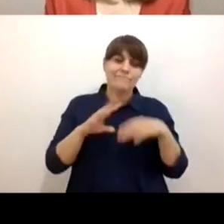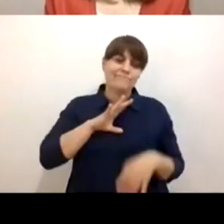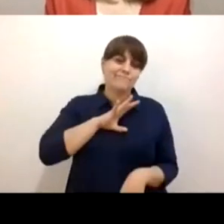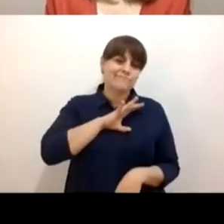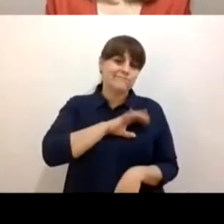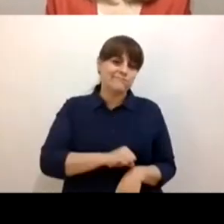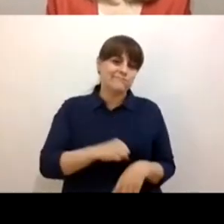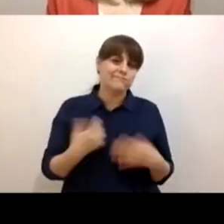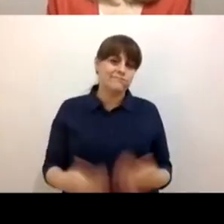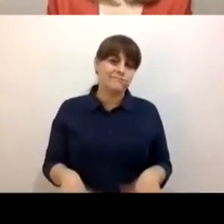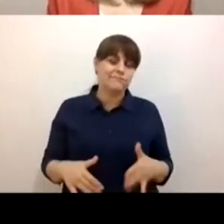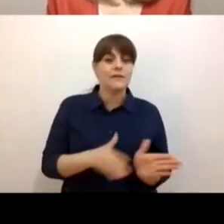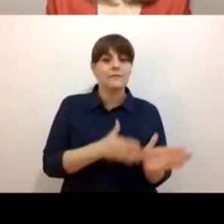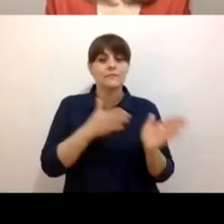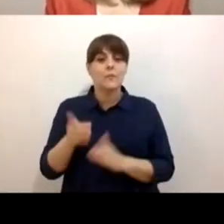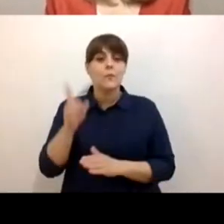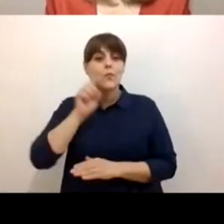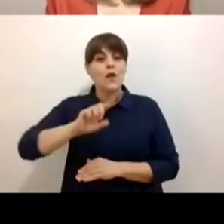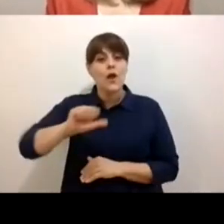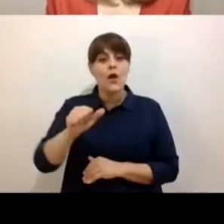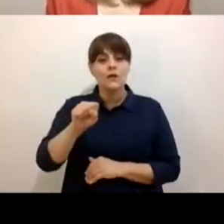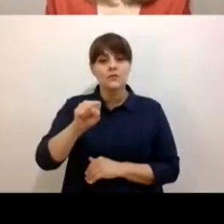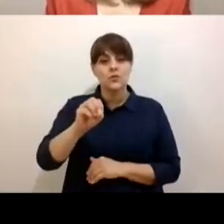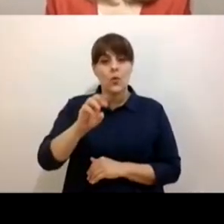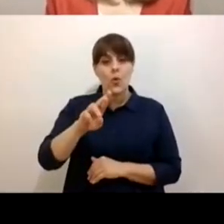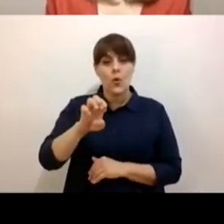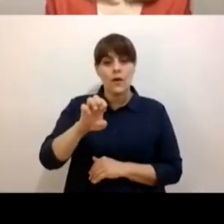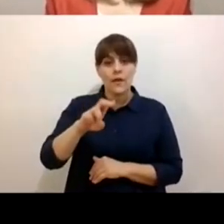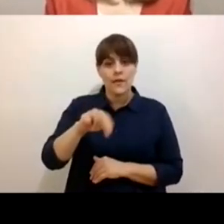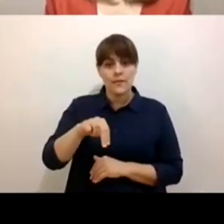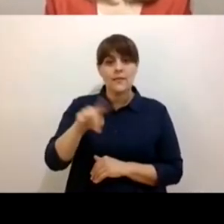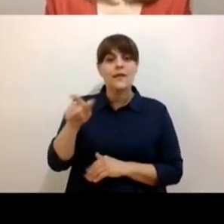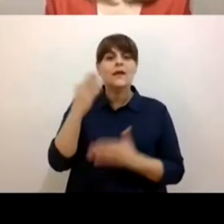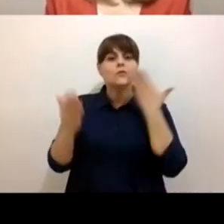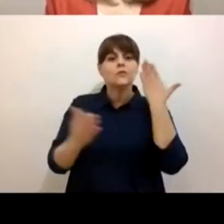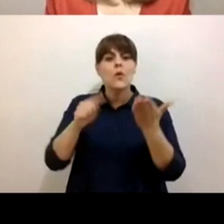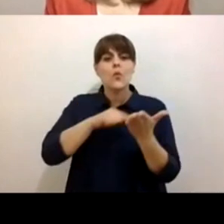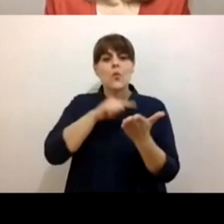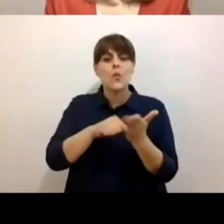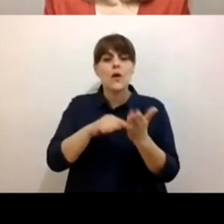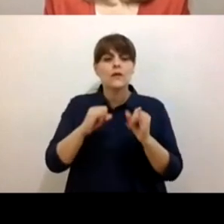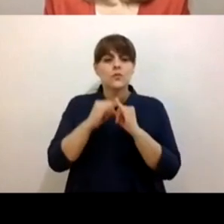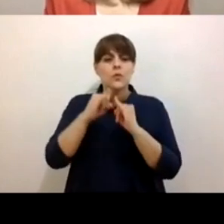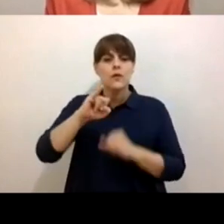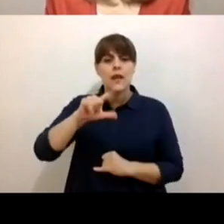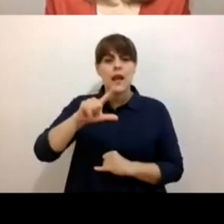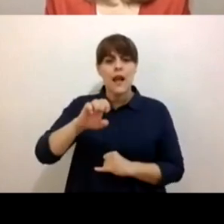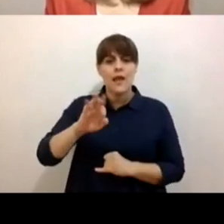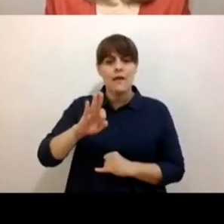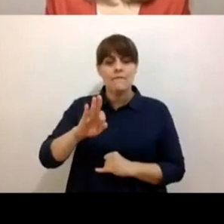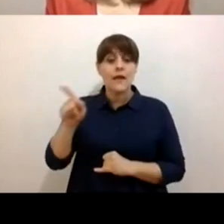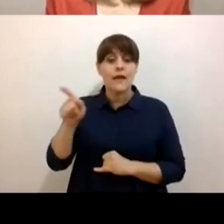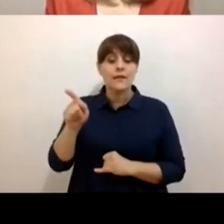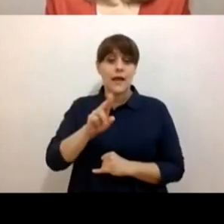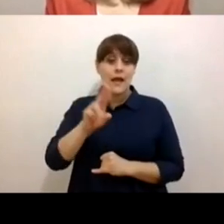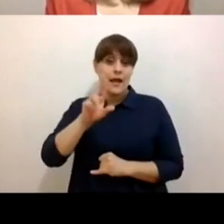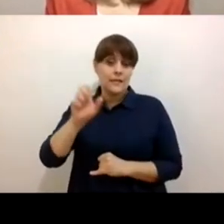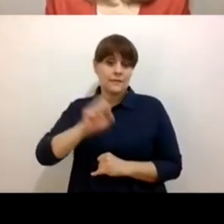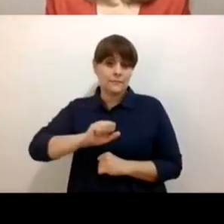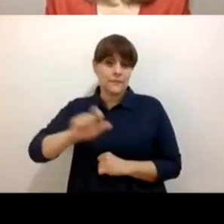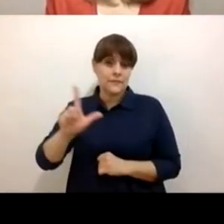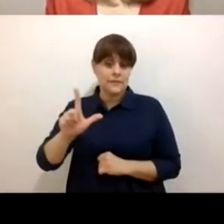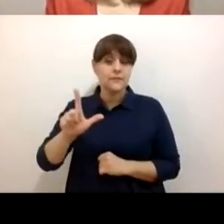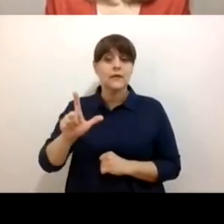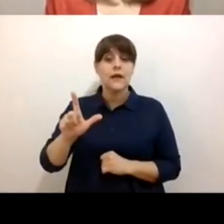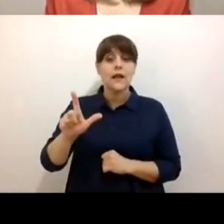García Scott, que estudió en el ILEF y que tiene una especialidad en violencia y que ya nos confesó que